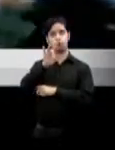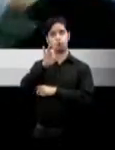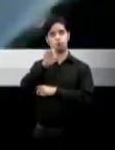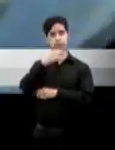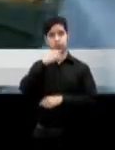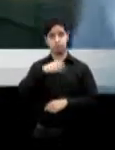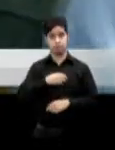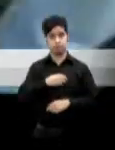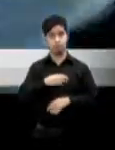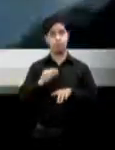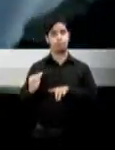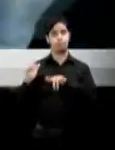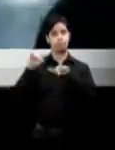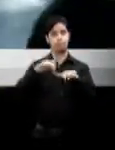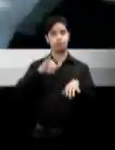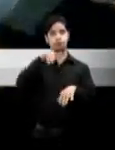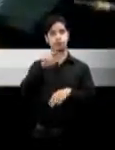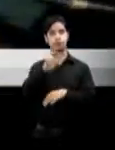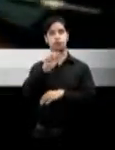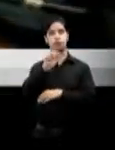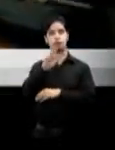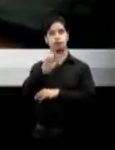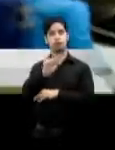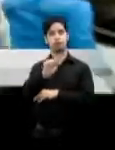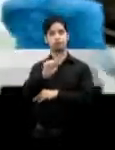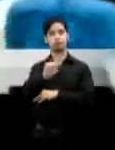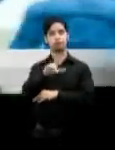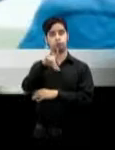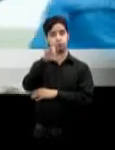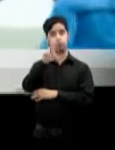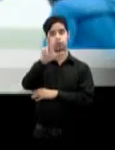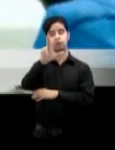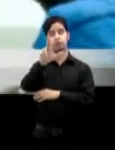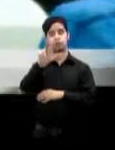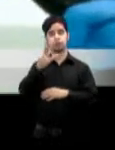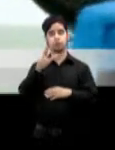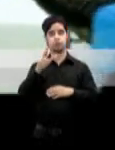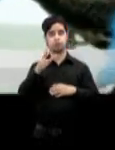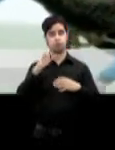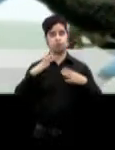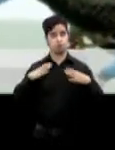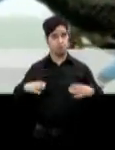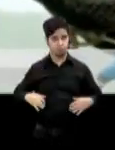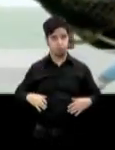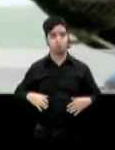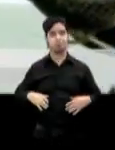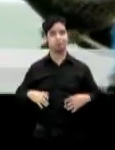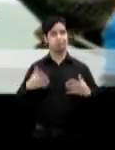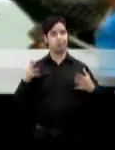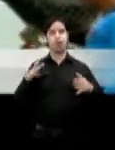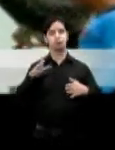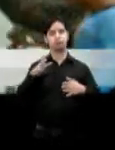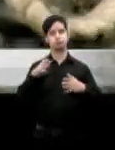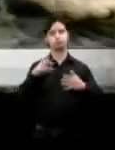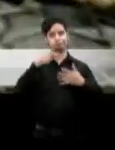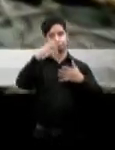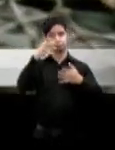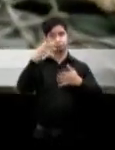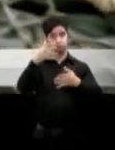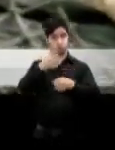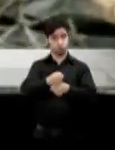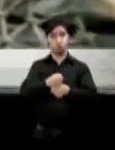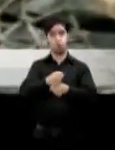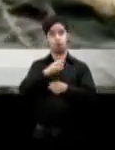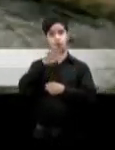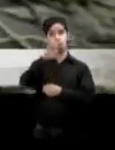Java. Tres cuerpos fueron hallados, elevando la cifra hasta ahora de 40 cuerpos recuperados. Se anunció además el hallazgo de lo que